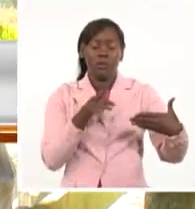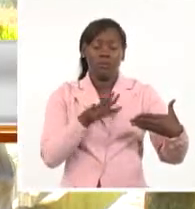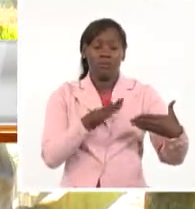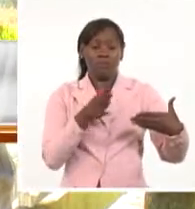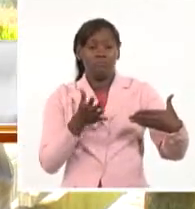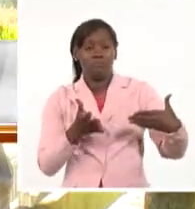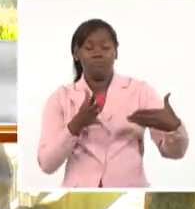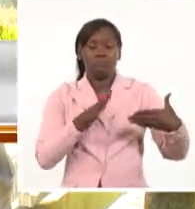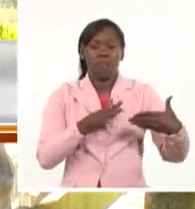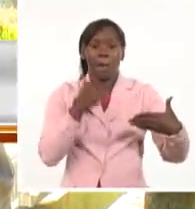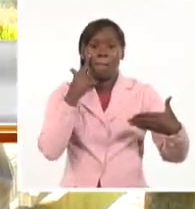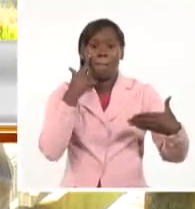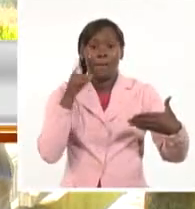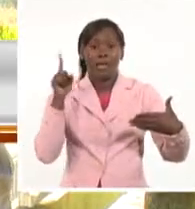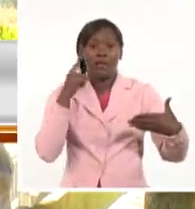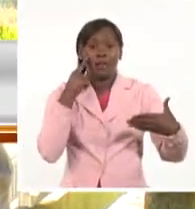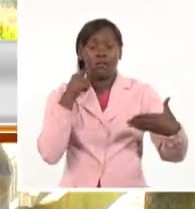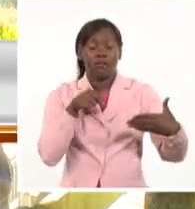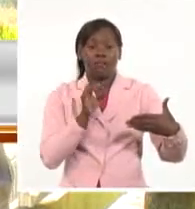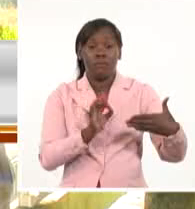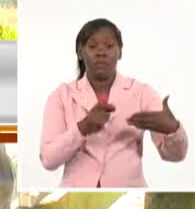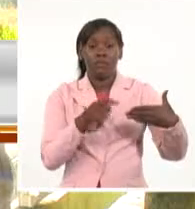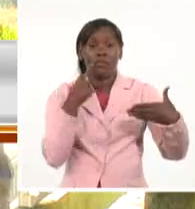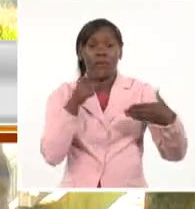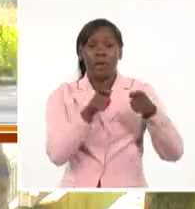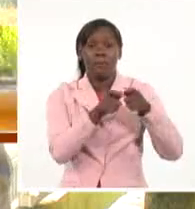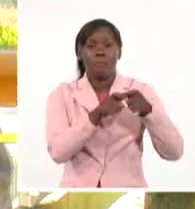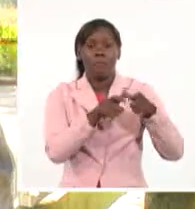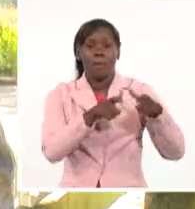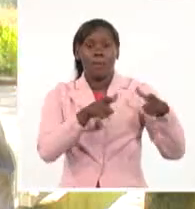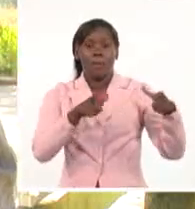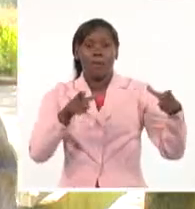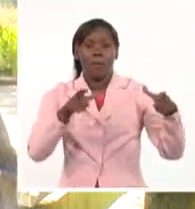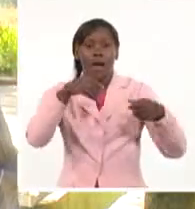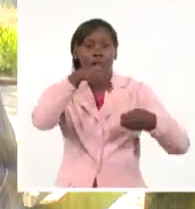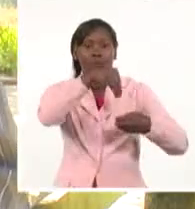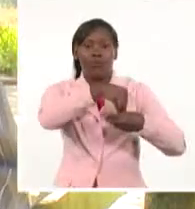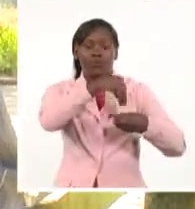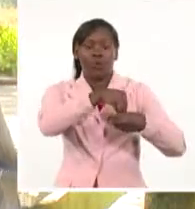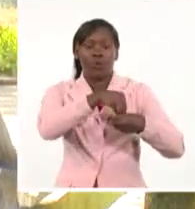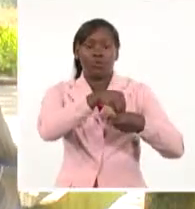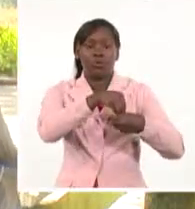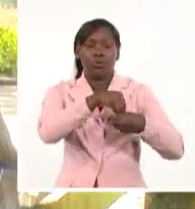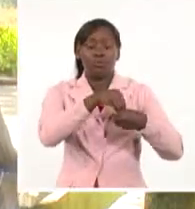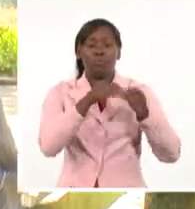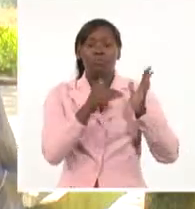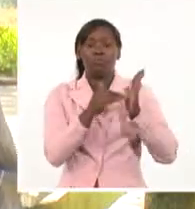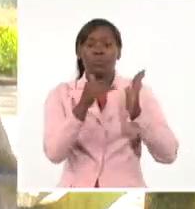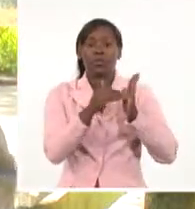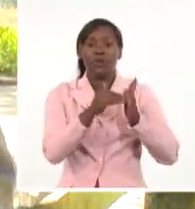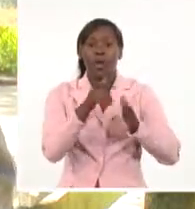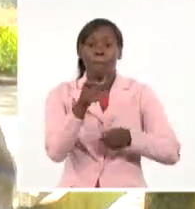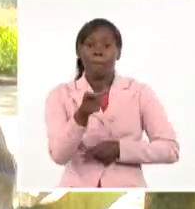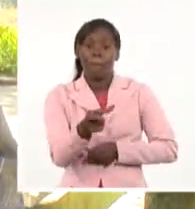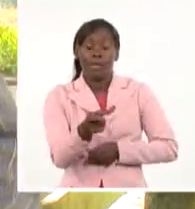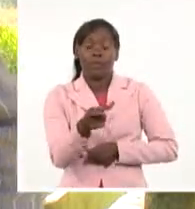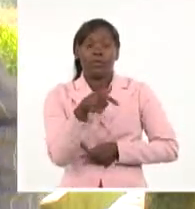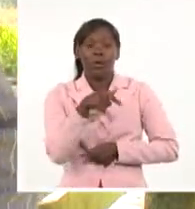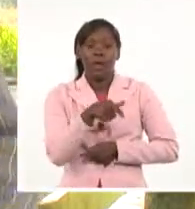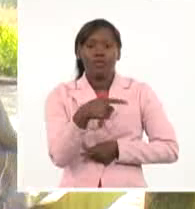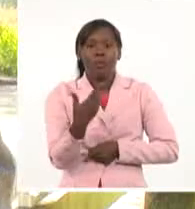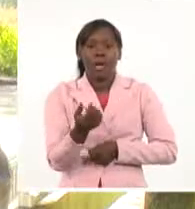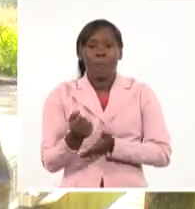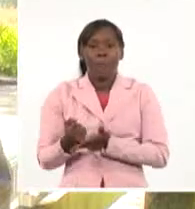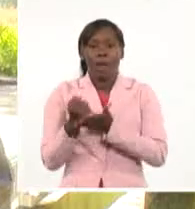tenido un crecimiento de 6.235 millones de pesos, que esto tiene un impacto positivo en cumplimiento de los ingresos al presupuesto de la